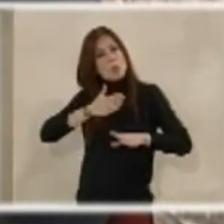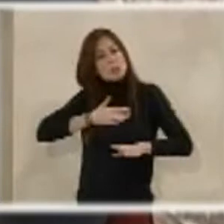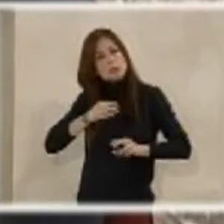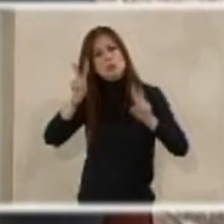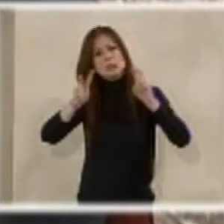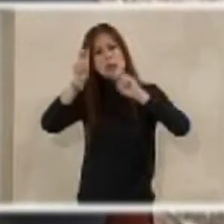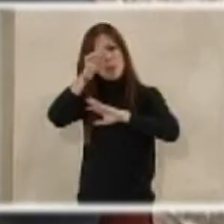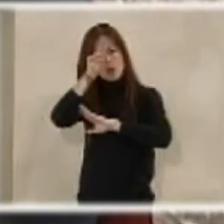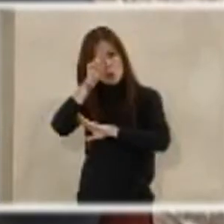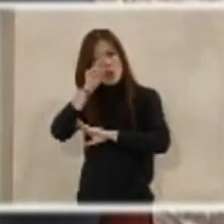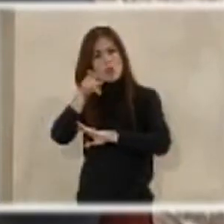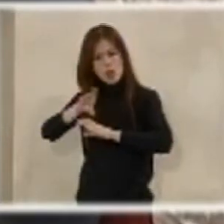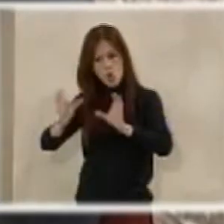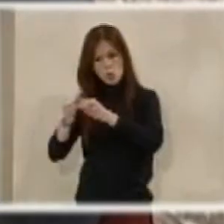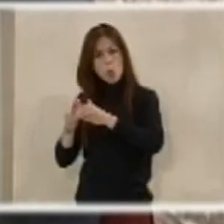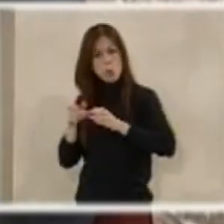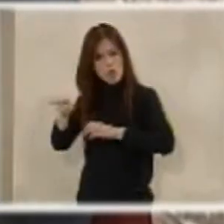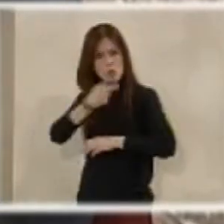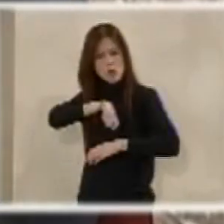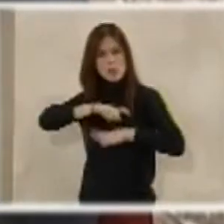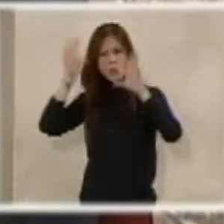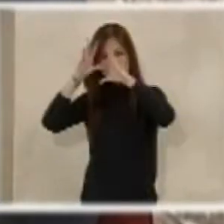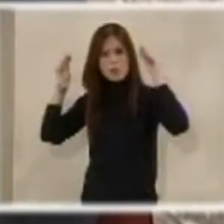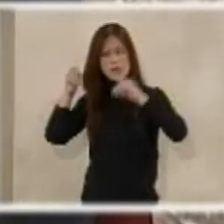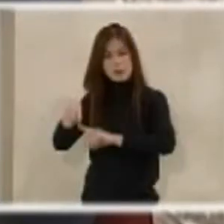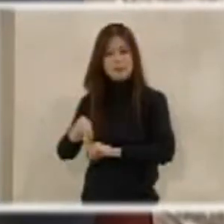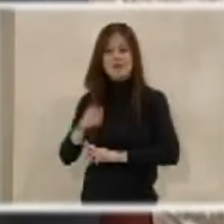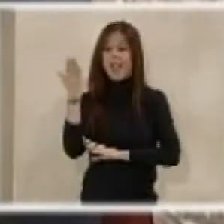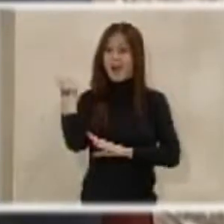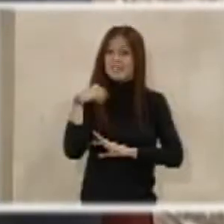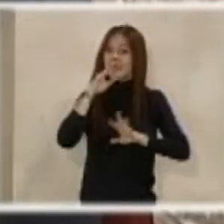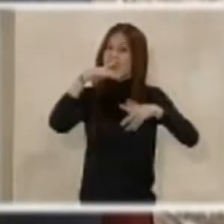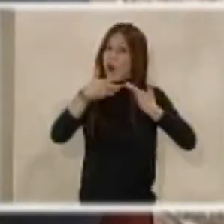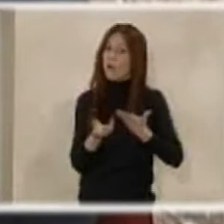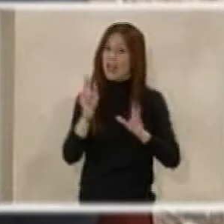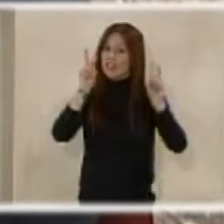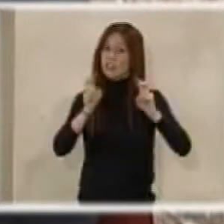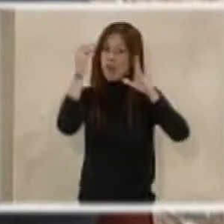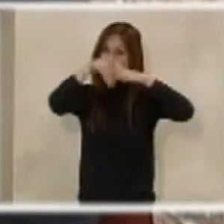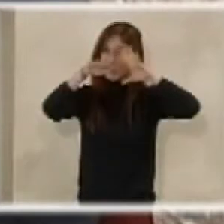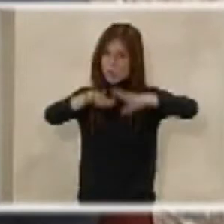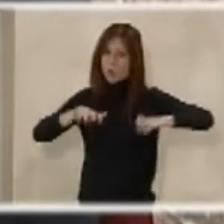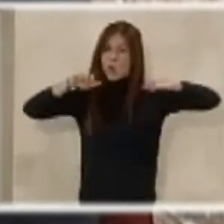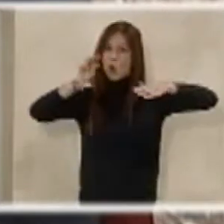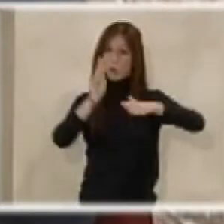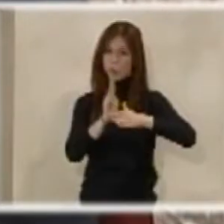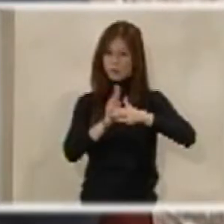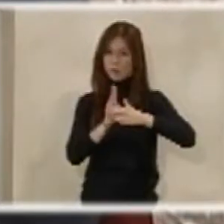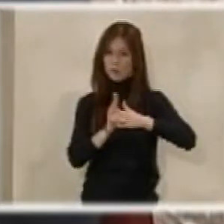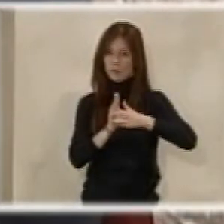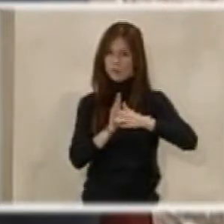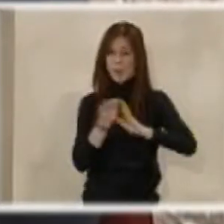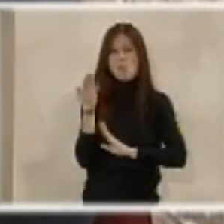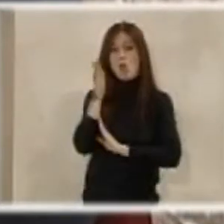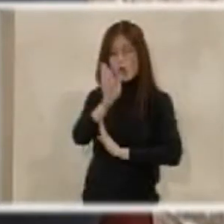preocupa este grupo. De hecho, antes ha sido y ahora es parlamentario del Grupo Unidos Podemos,